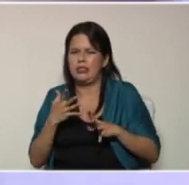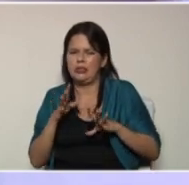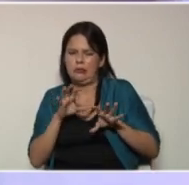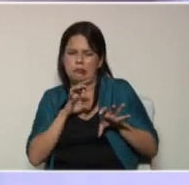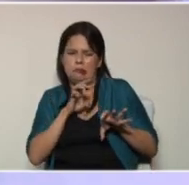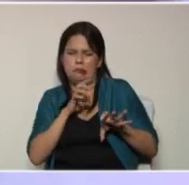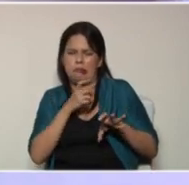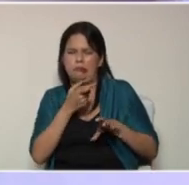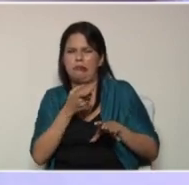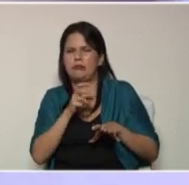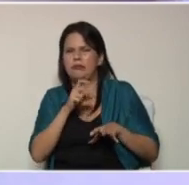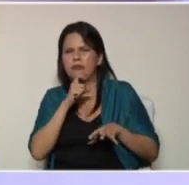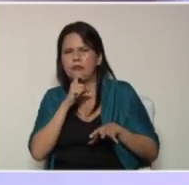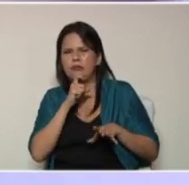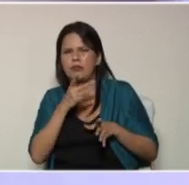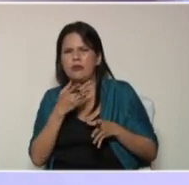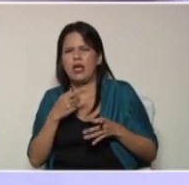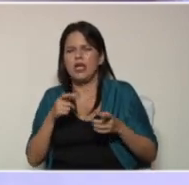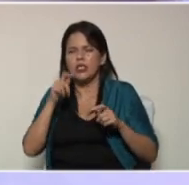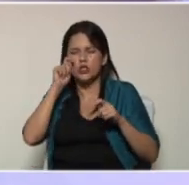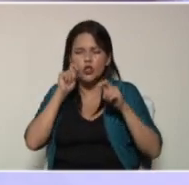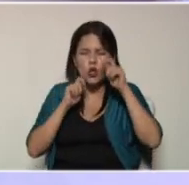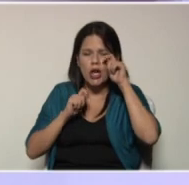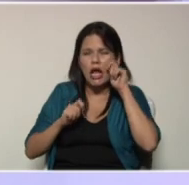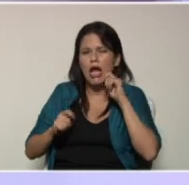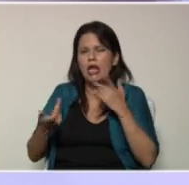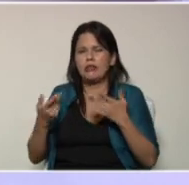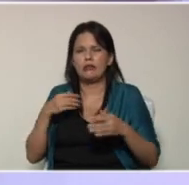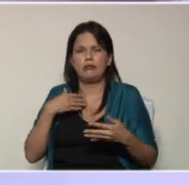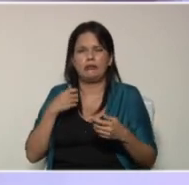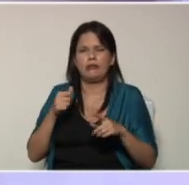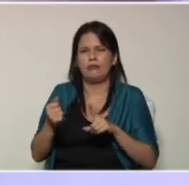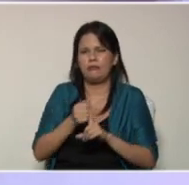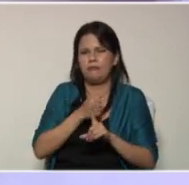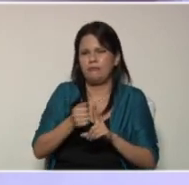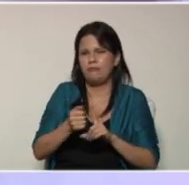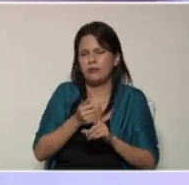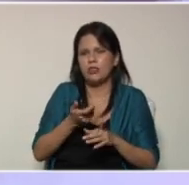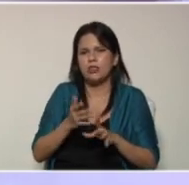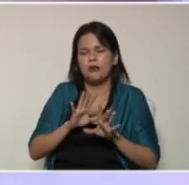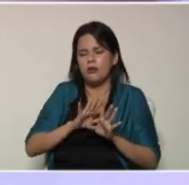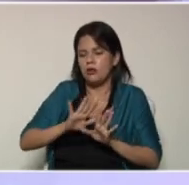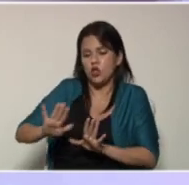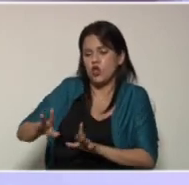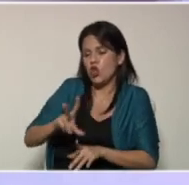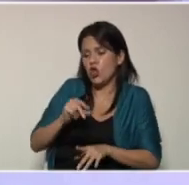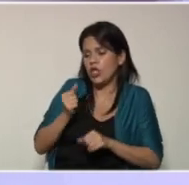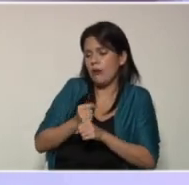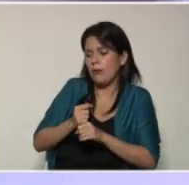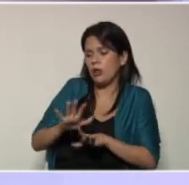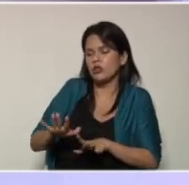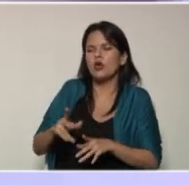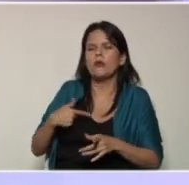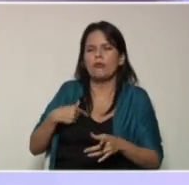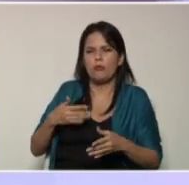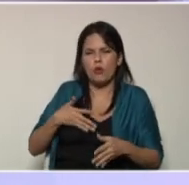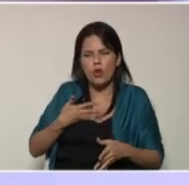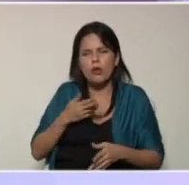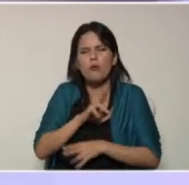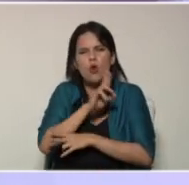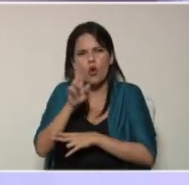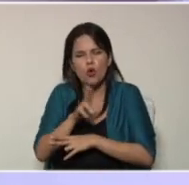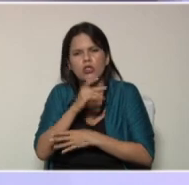donde van a poder llorar hacer berrinches pataletas ¿qué hacer? ¿vamos a dejar de trabajar con eso? no podemos utilizar